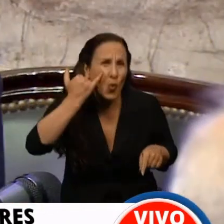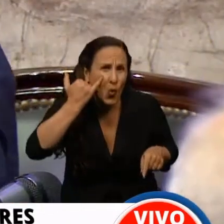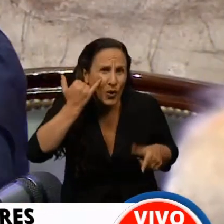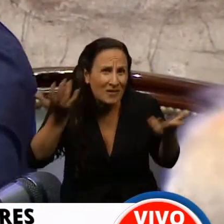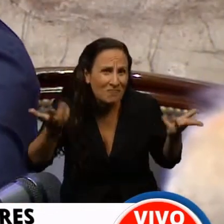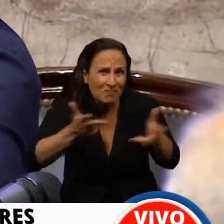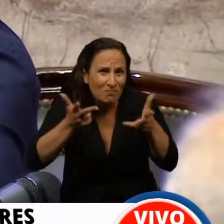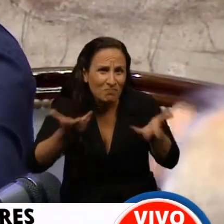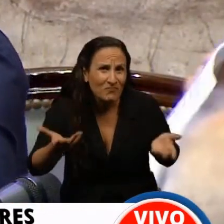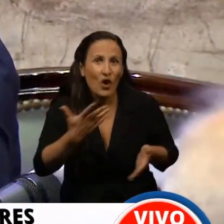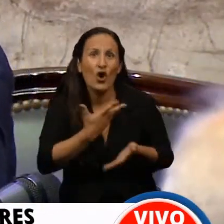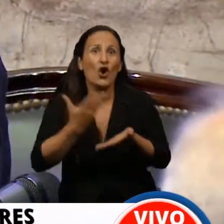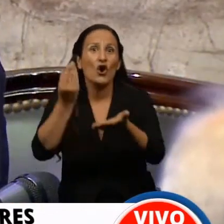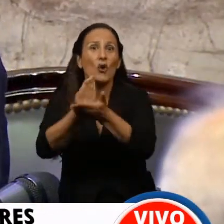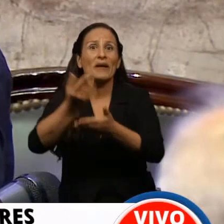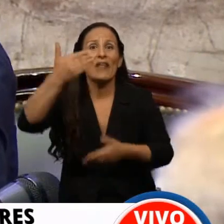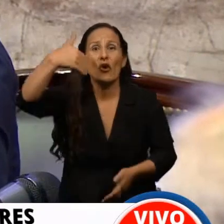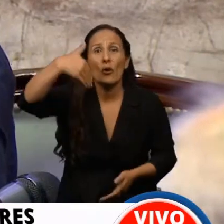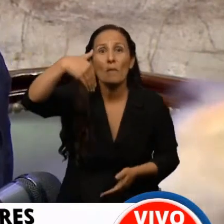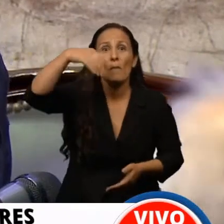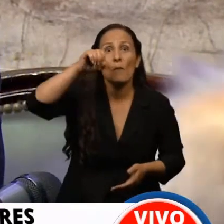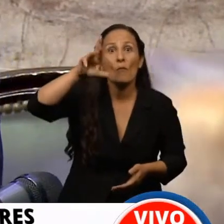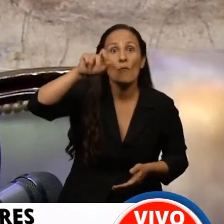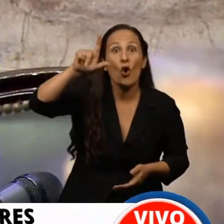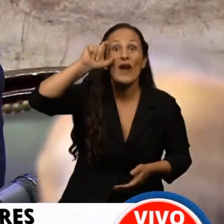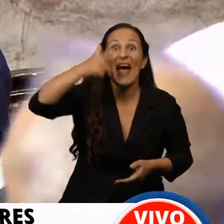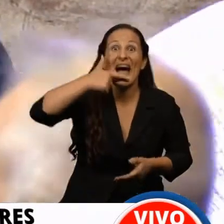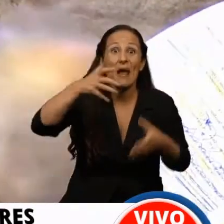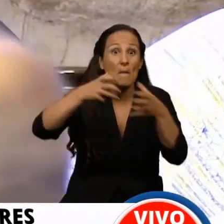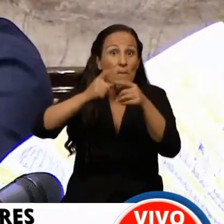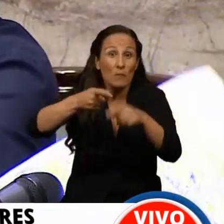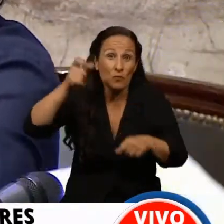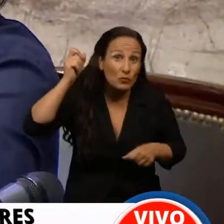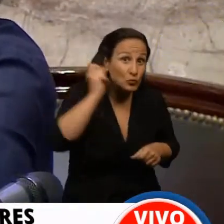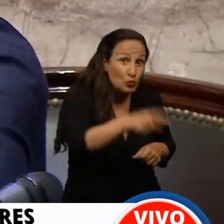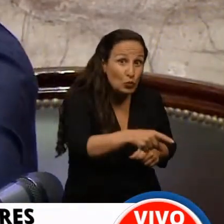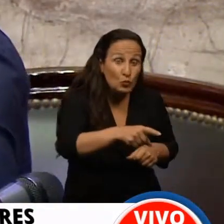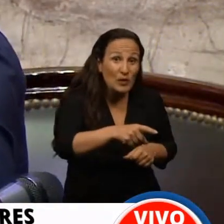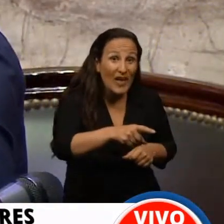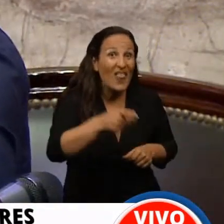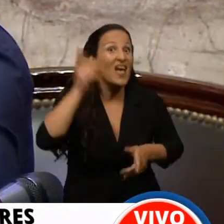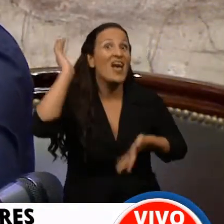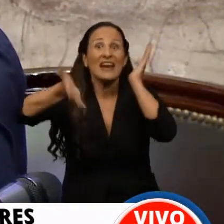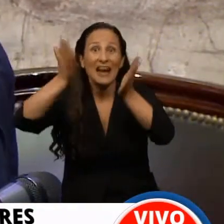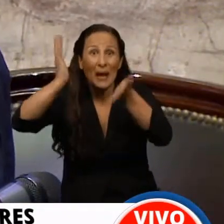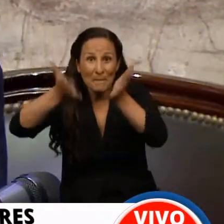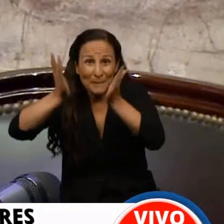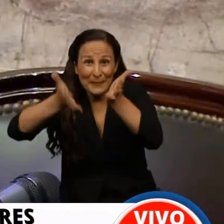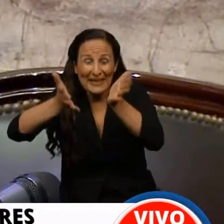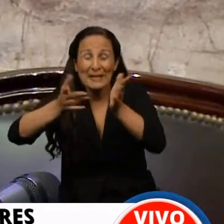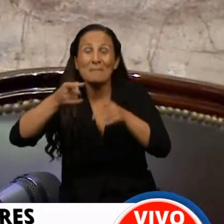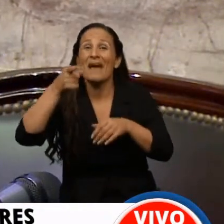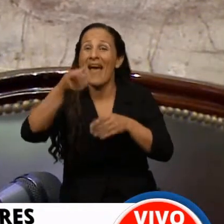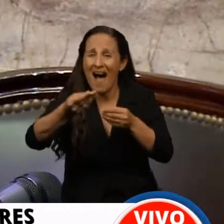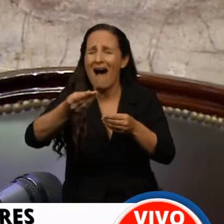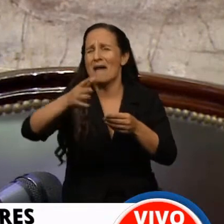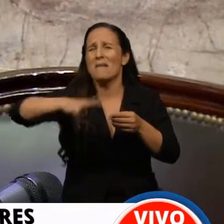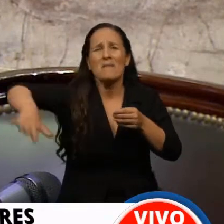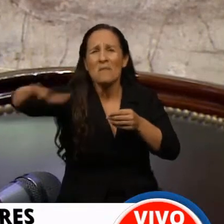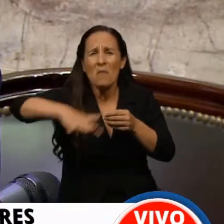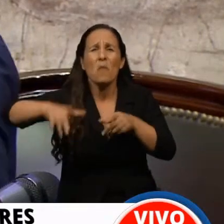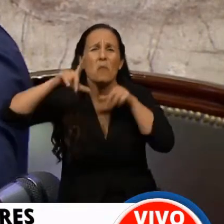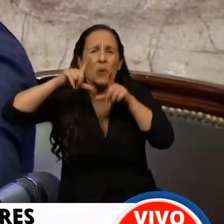donde el gobernador Morales de su fuerza política reprime a todos los sectores que